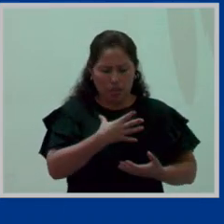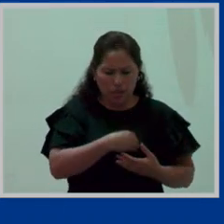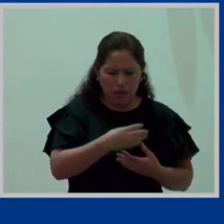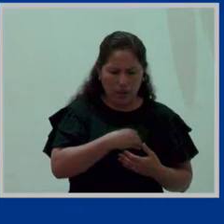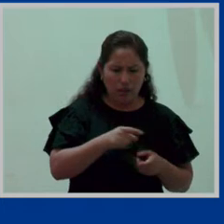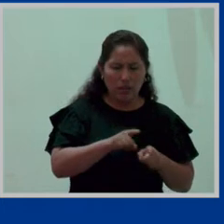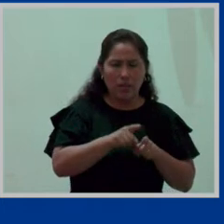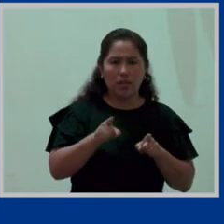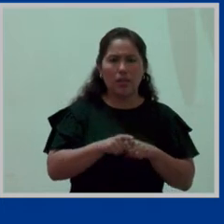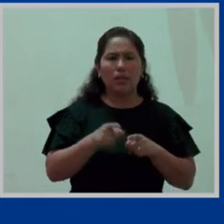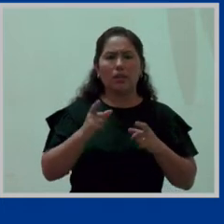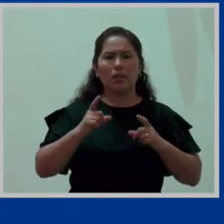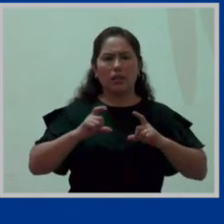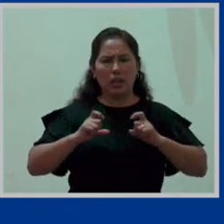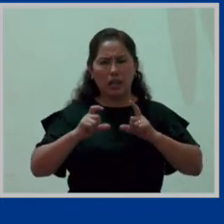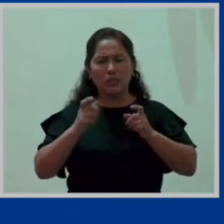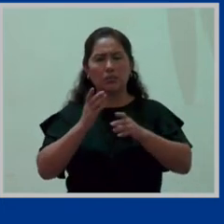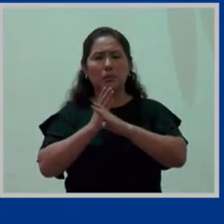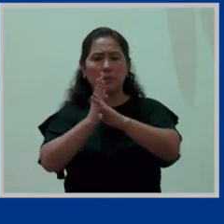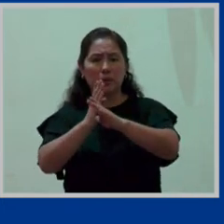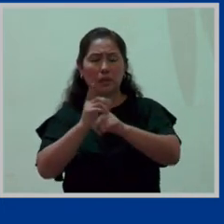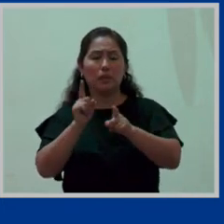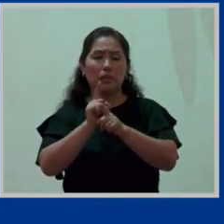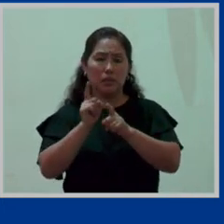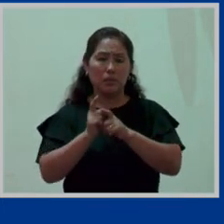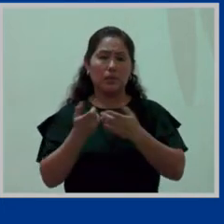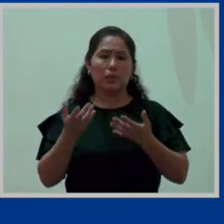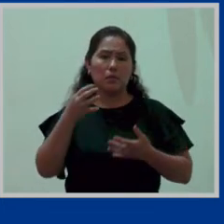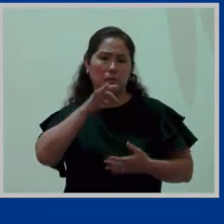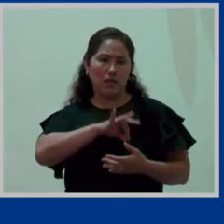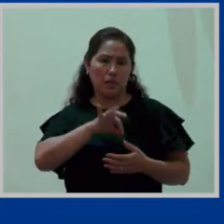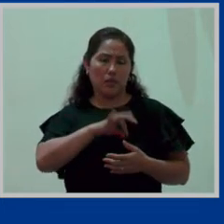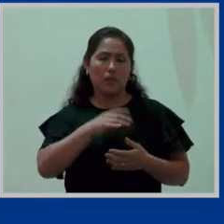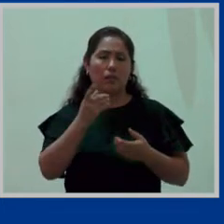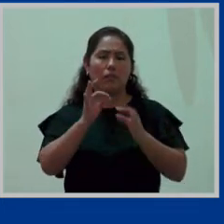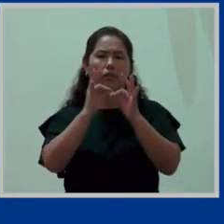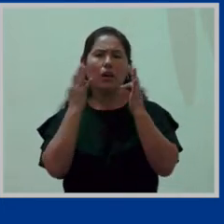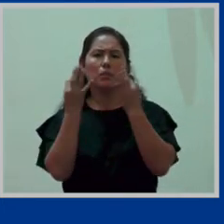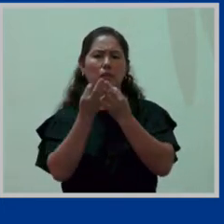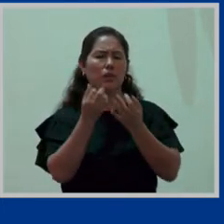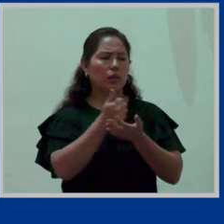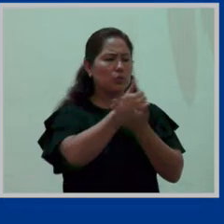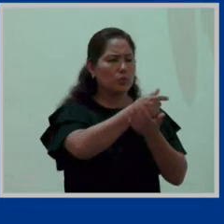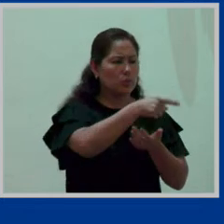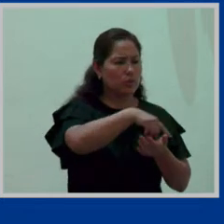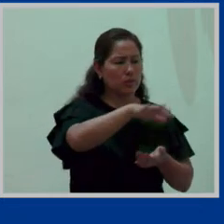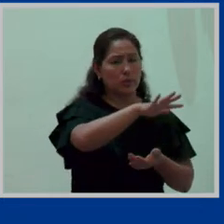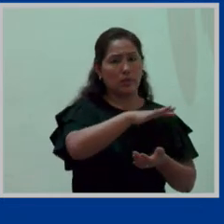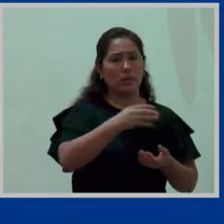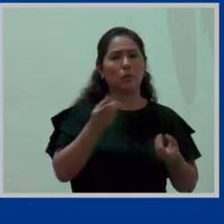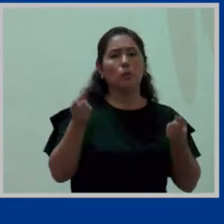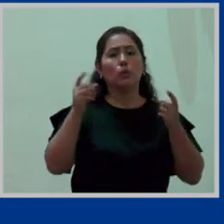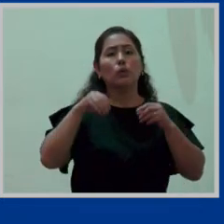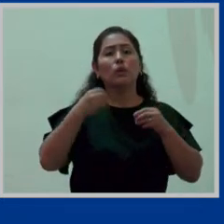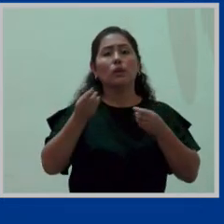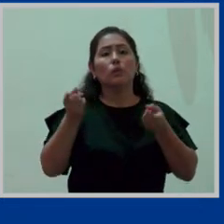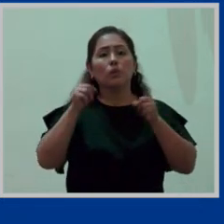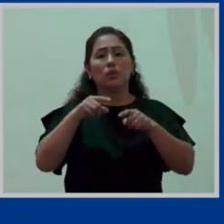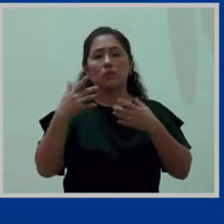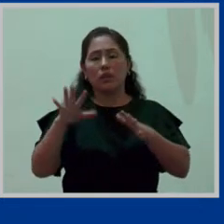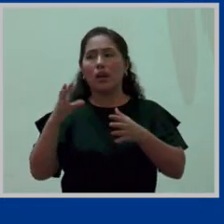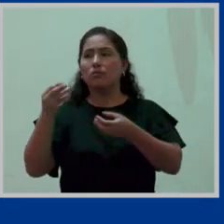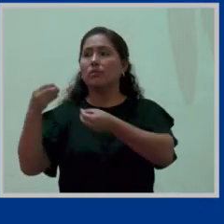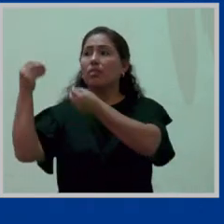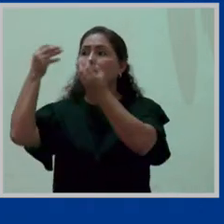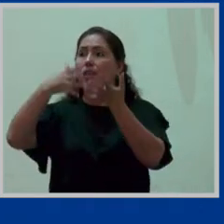lactario le previene el cáncer de mama. Y también beneficia a las familias, porque cuando se promueve la lactancia